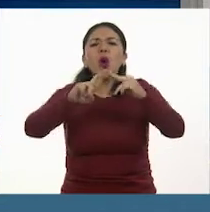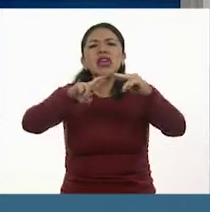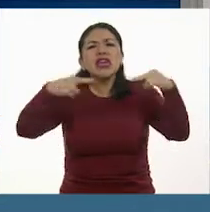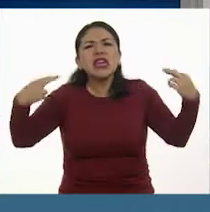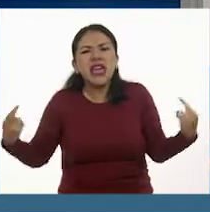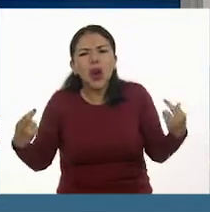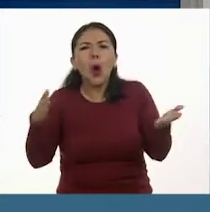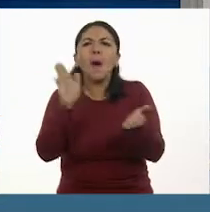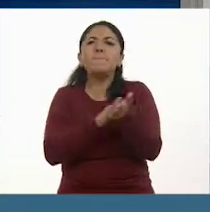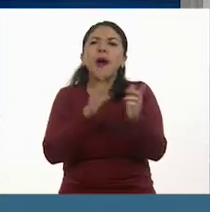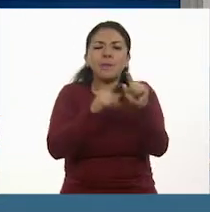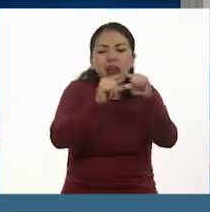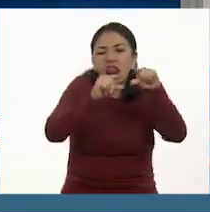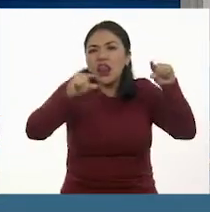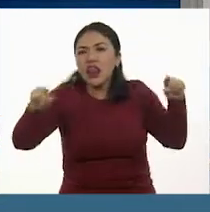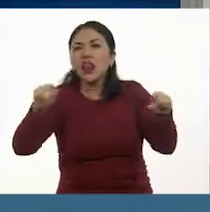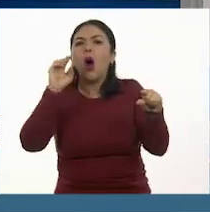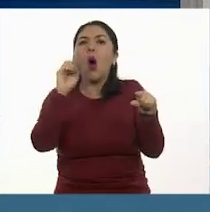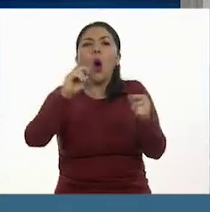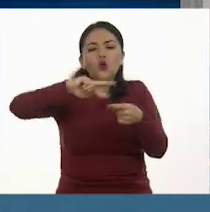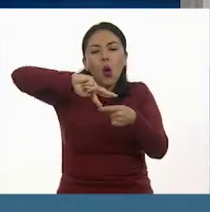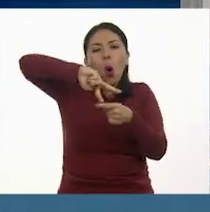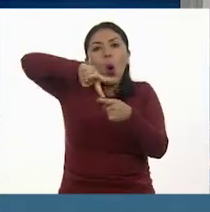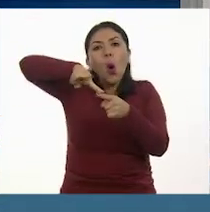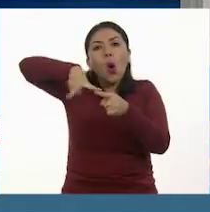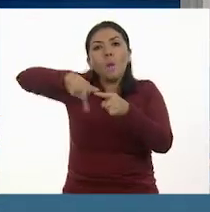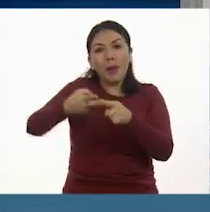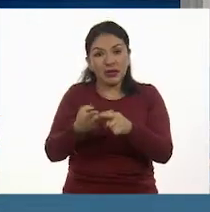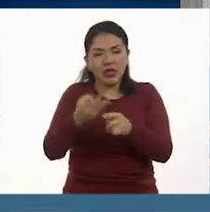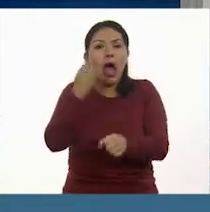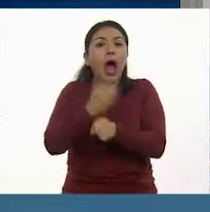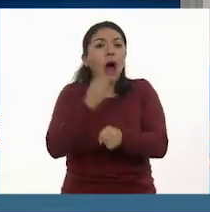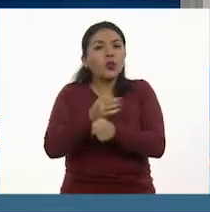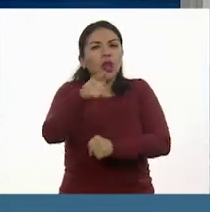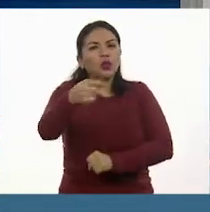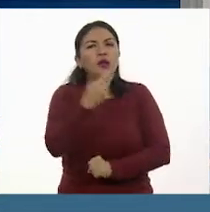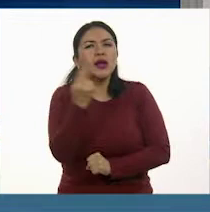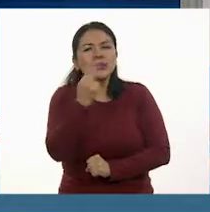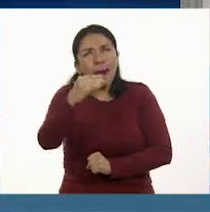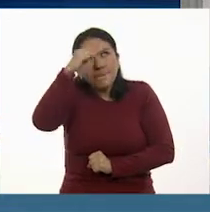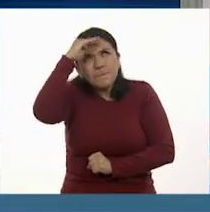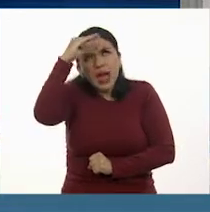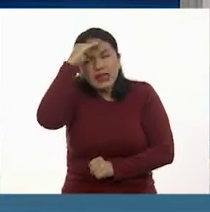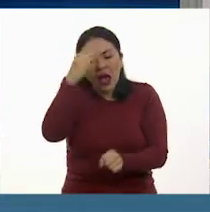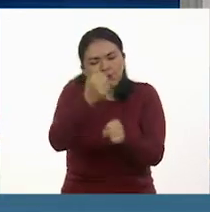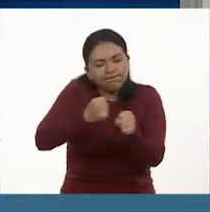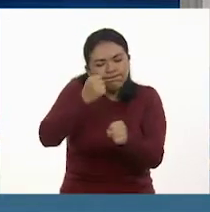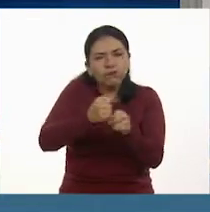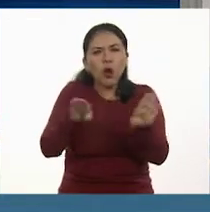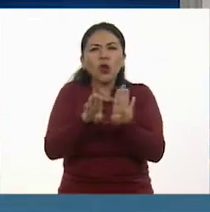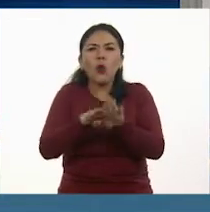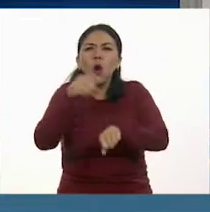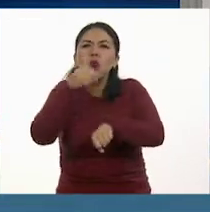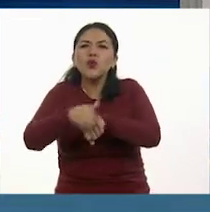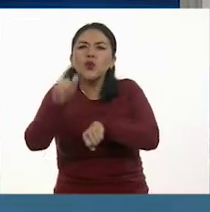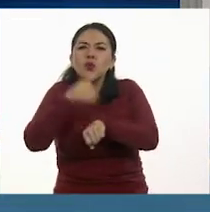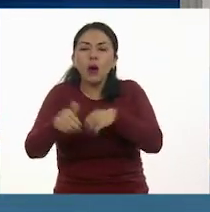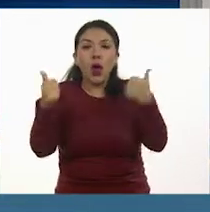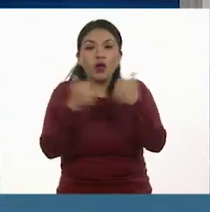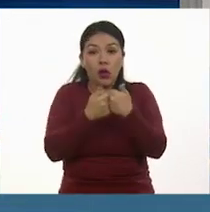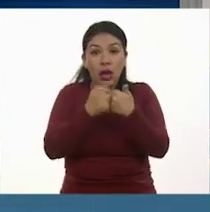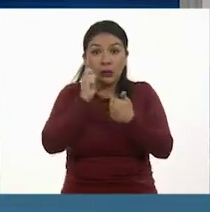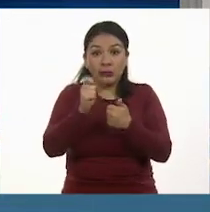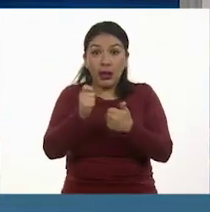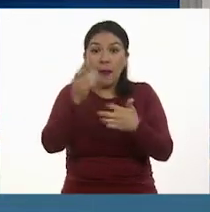una tira de papel o quizás hasta con un compás. Por ahora se trata de que pensemos en los números a partir del